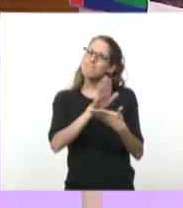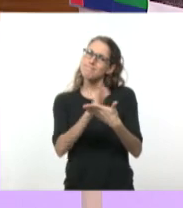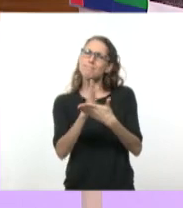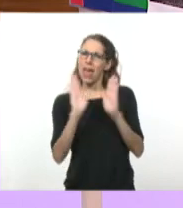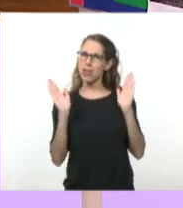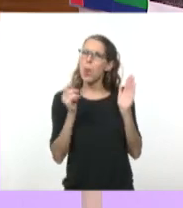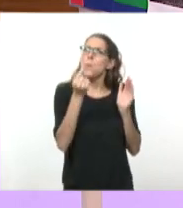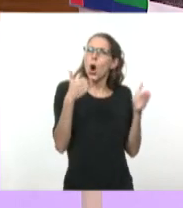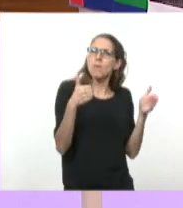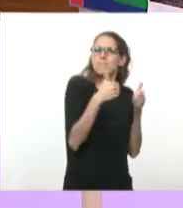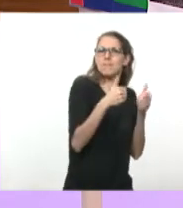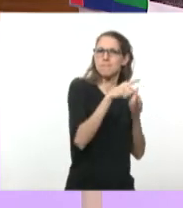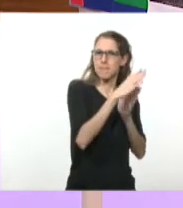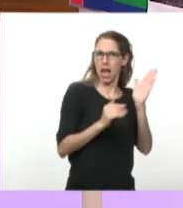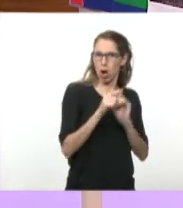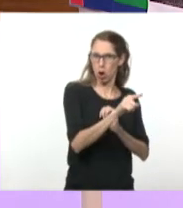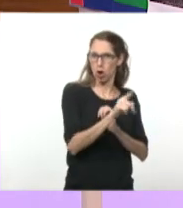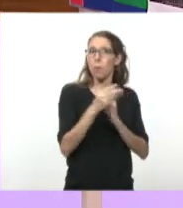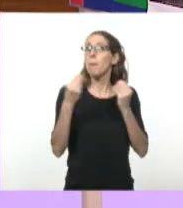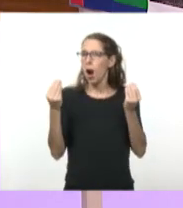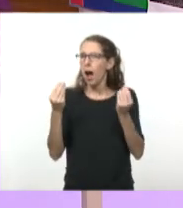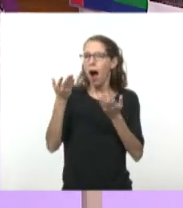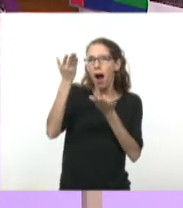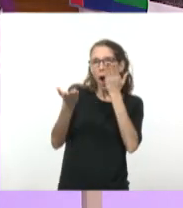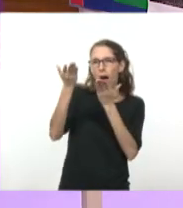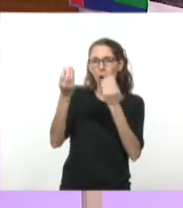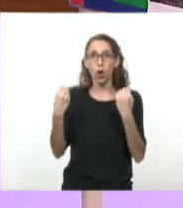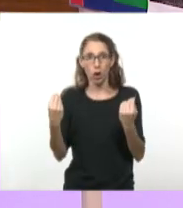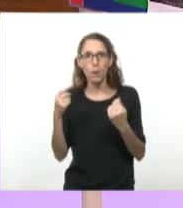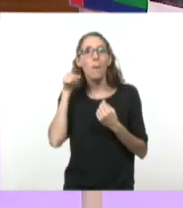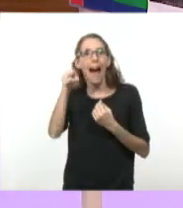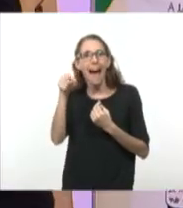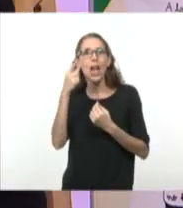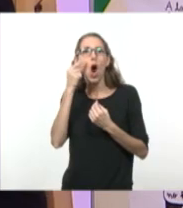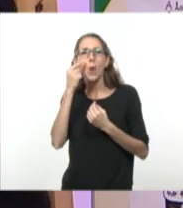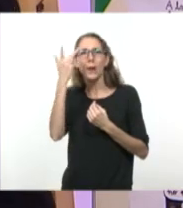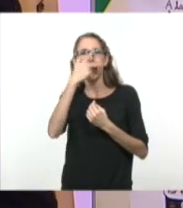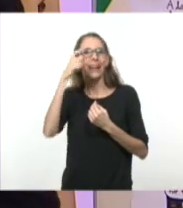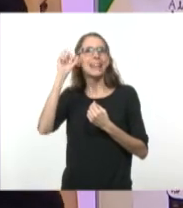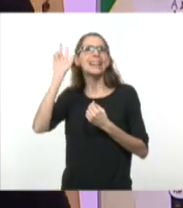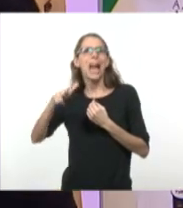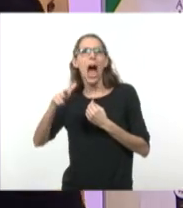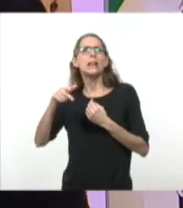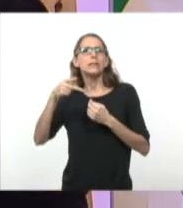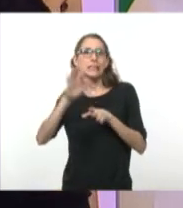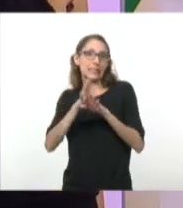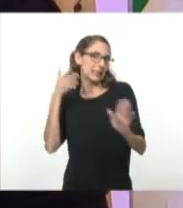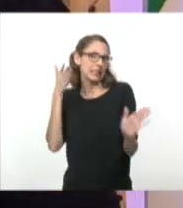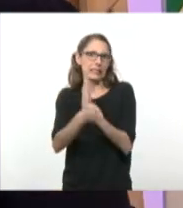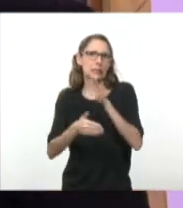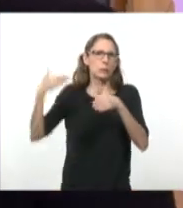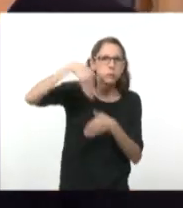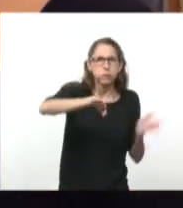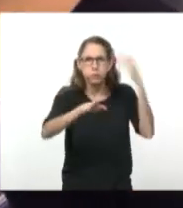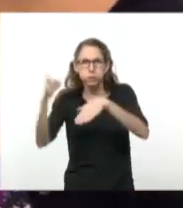que se da entre ambos. Pero en este caso, Hernán que está escapando, ¿está arriba del agua o está Hernán que está escapando,